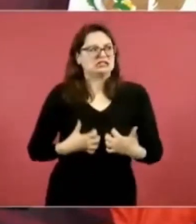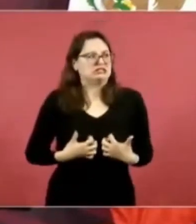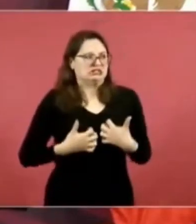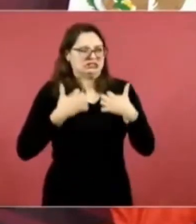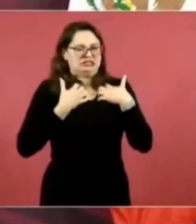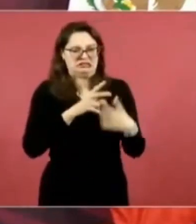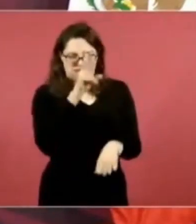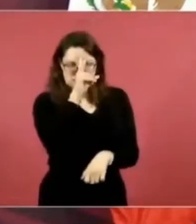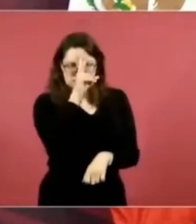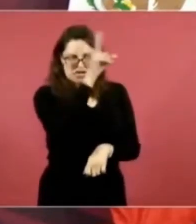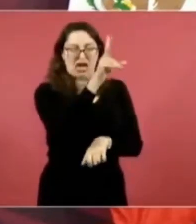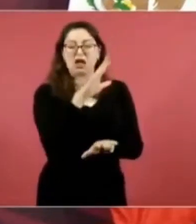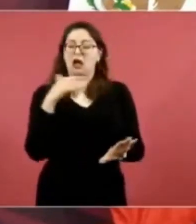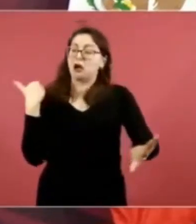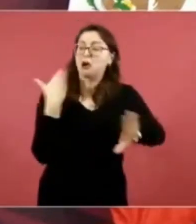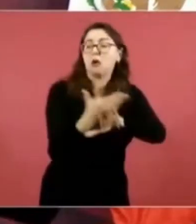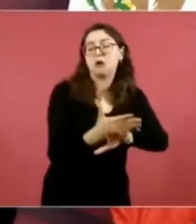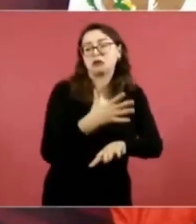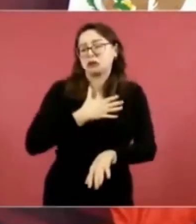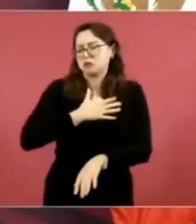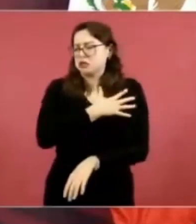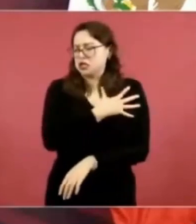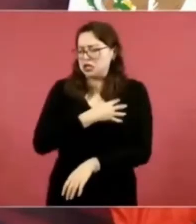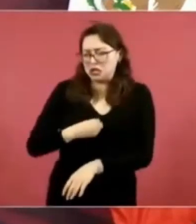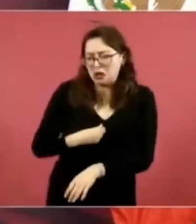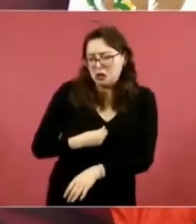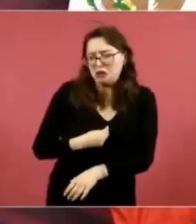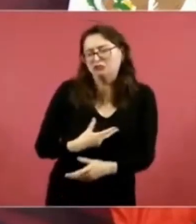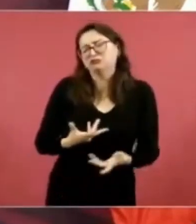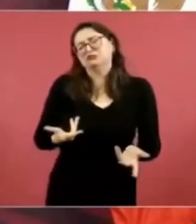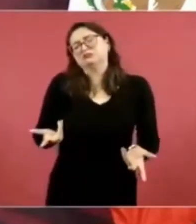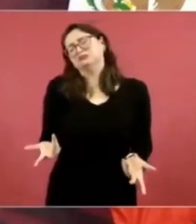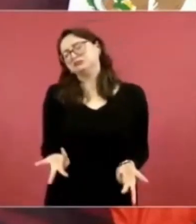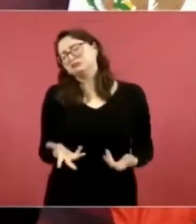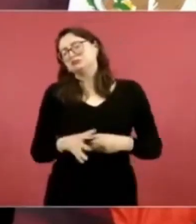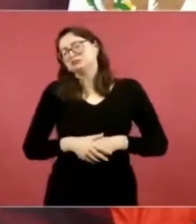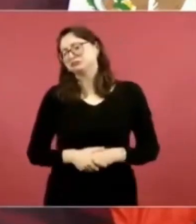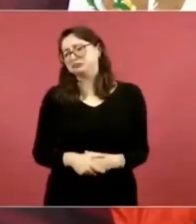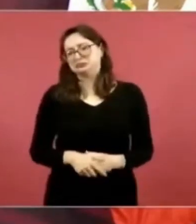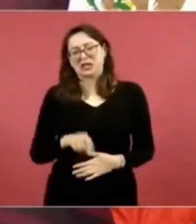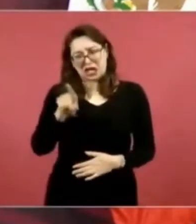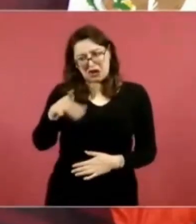de que hay cosas que en la vida no se pueden ocultar.